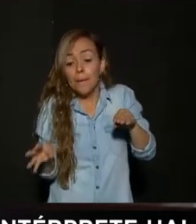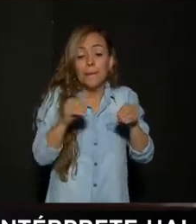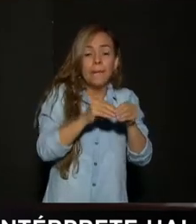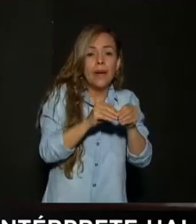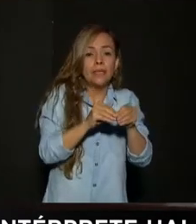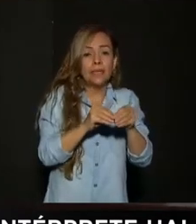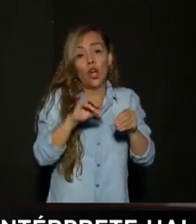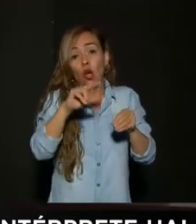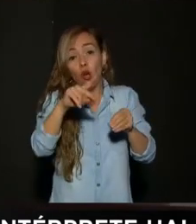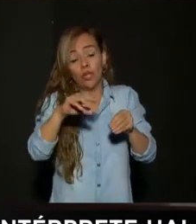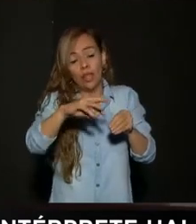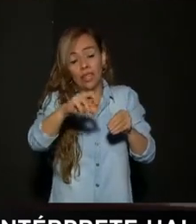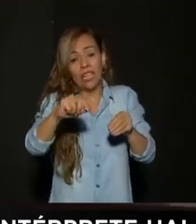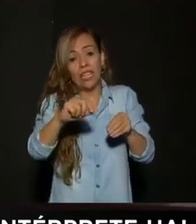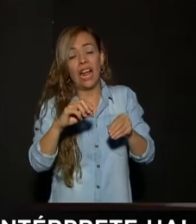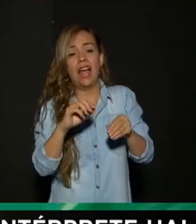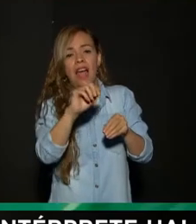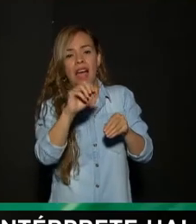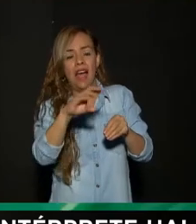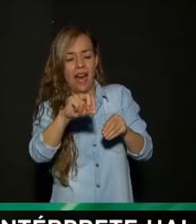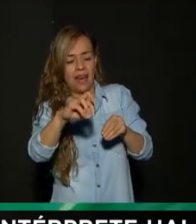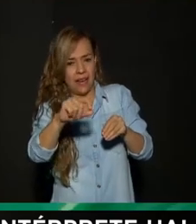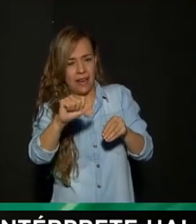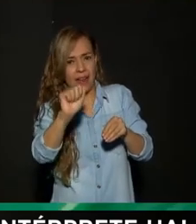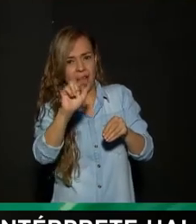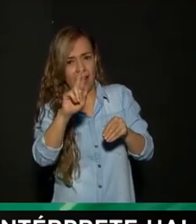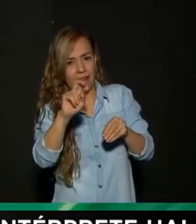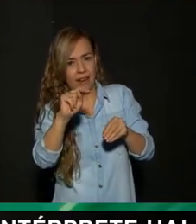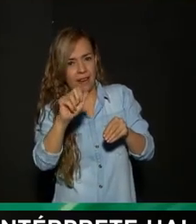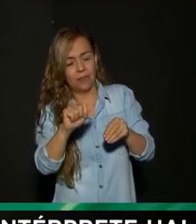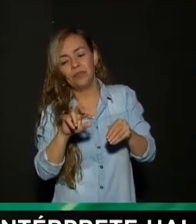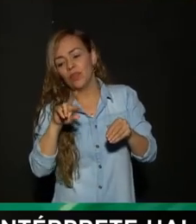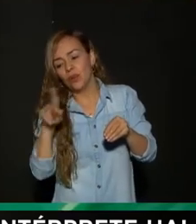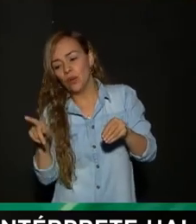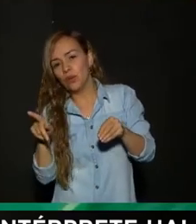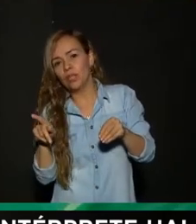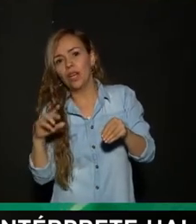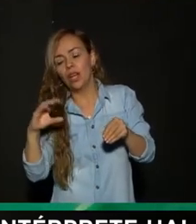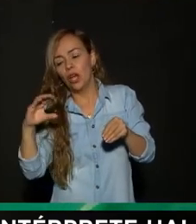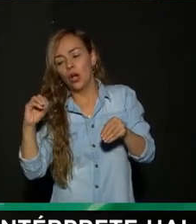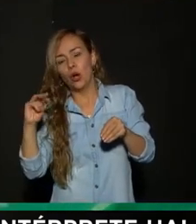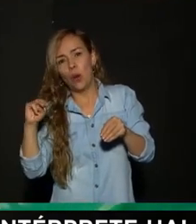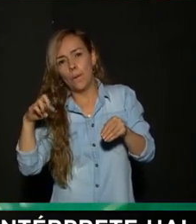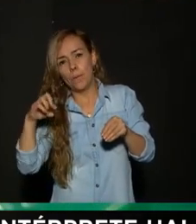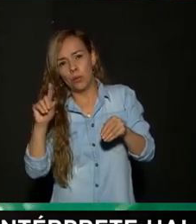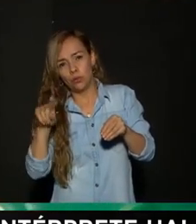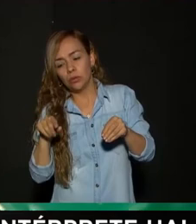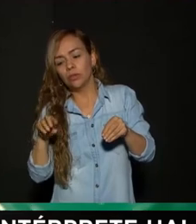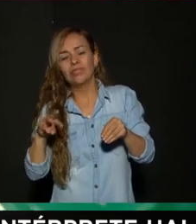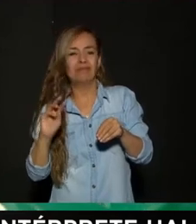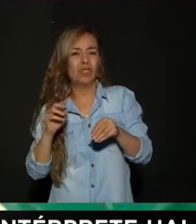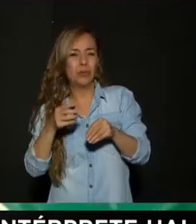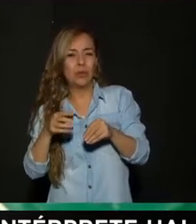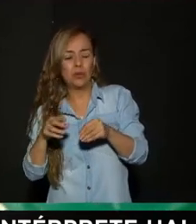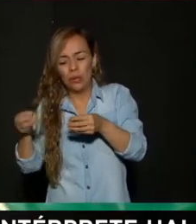de cisco Otra de arena Y una de tierra Perdón Y una de compost O abono orgánico A